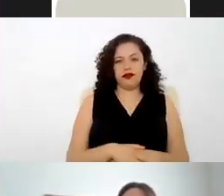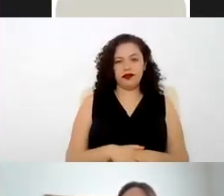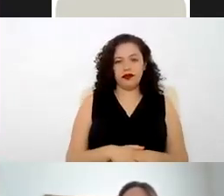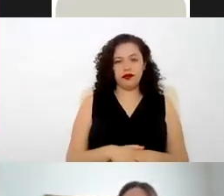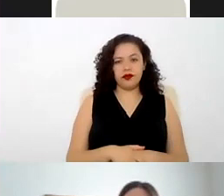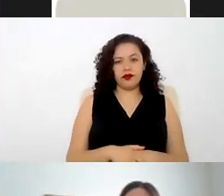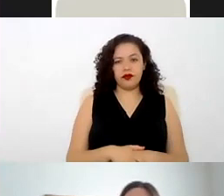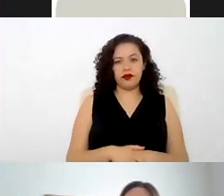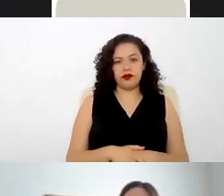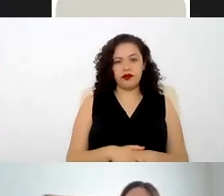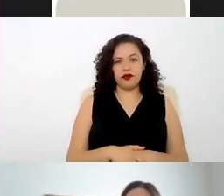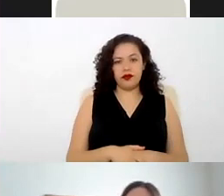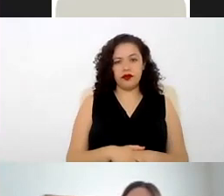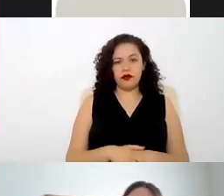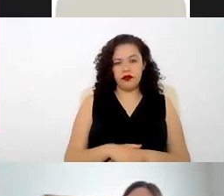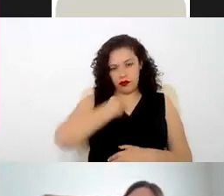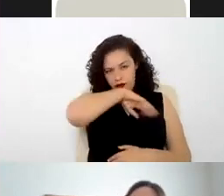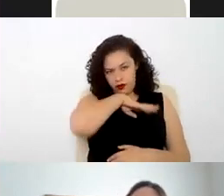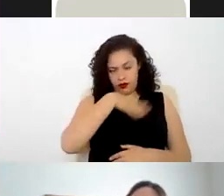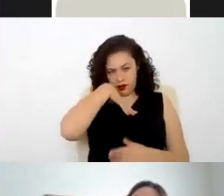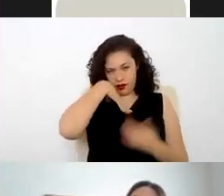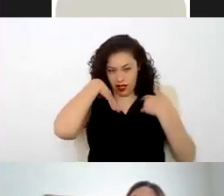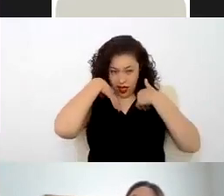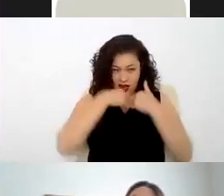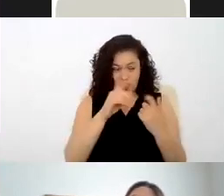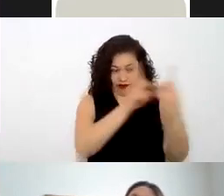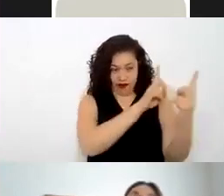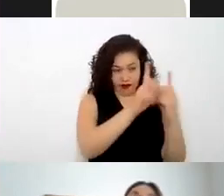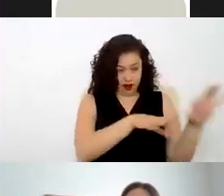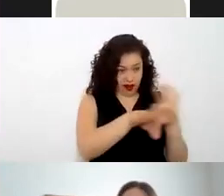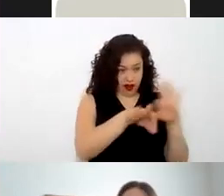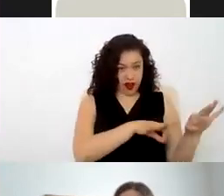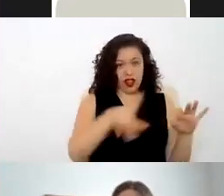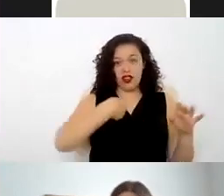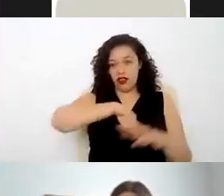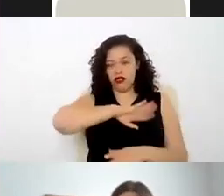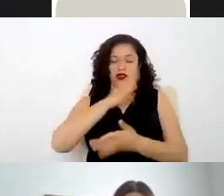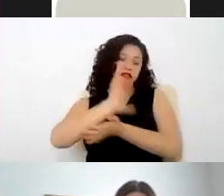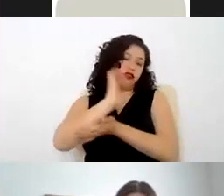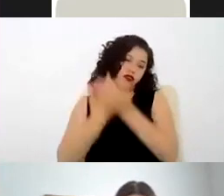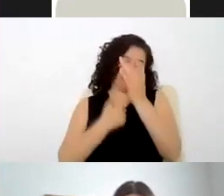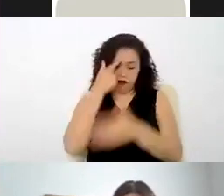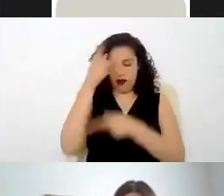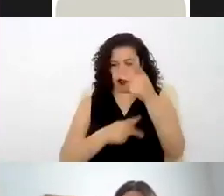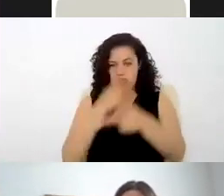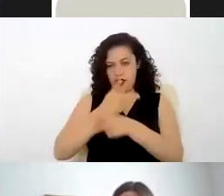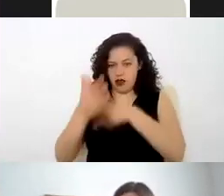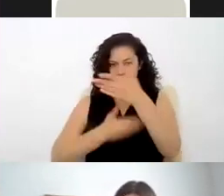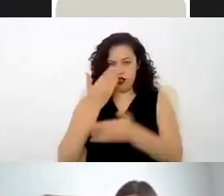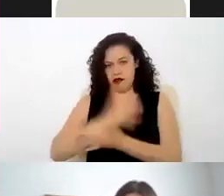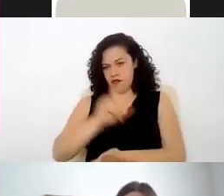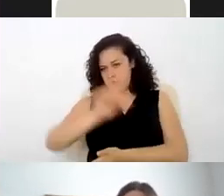interpretar muchas veces una relación laboral como un contrato de prestación de servicios profesionales y